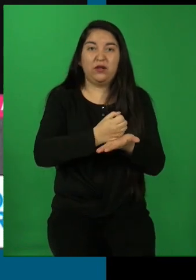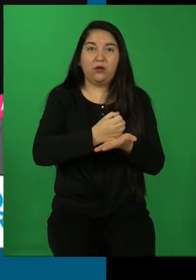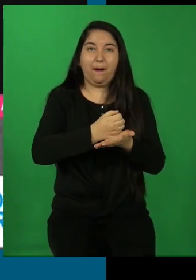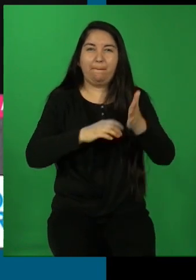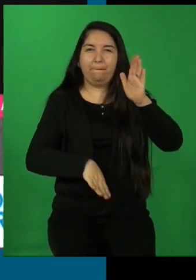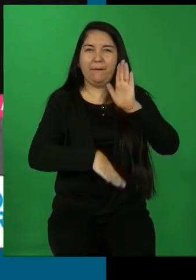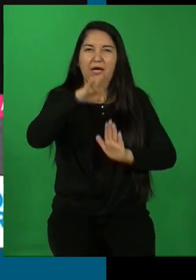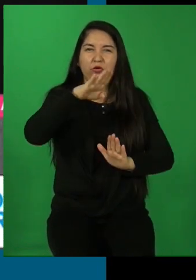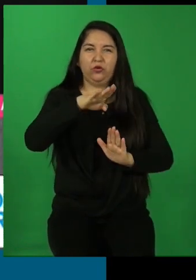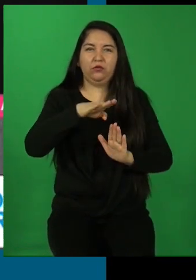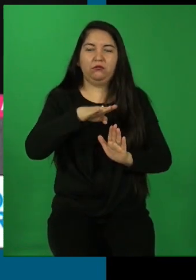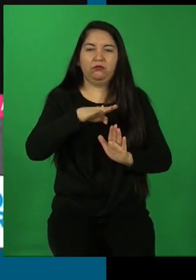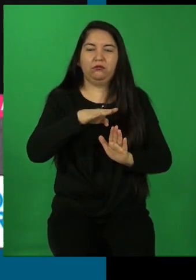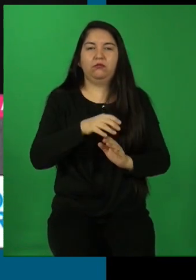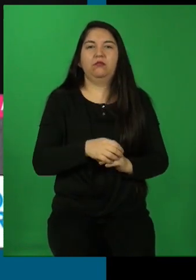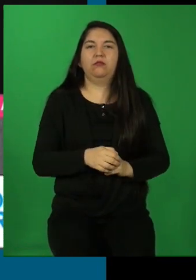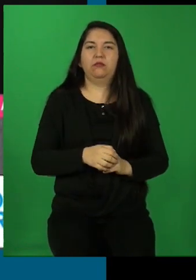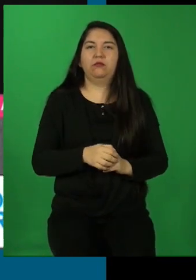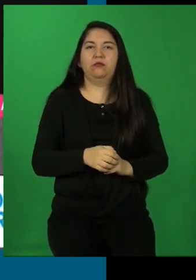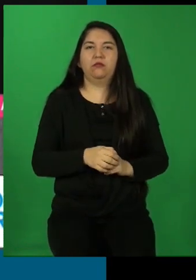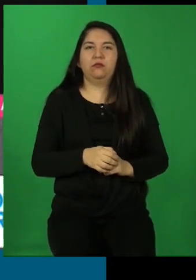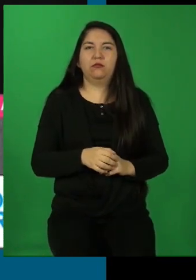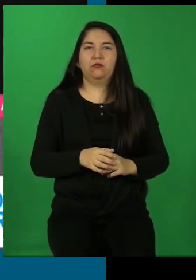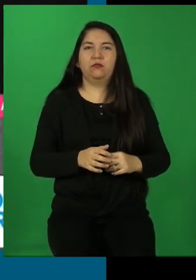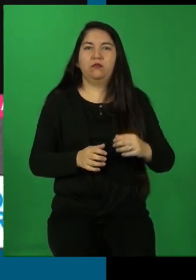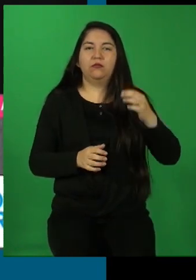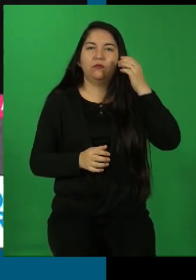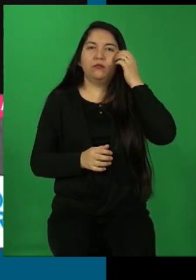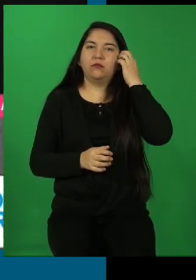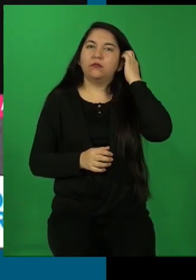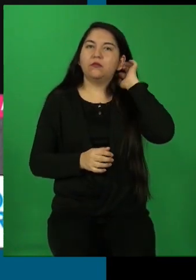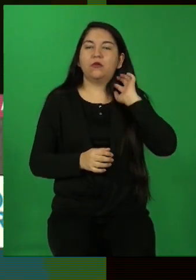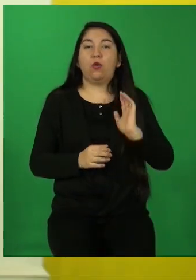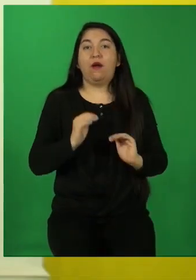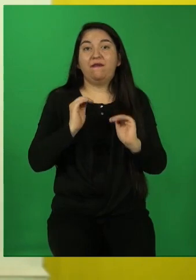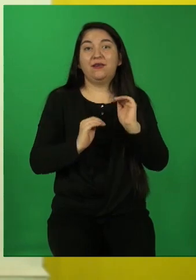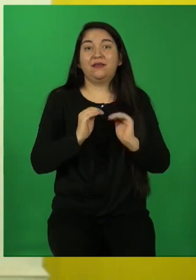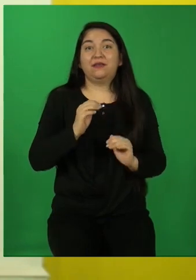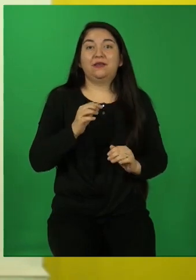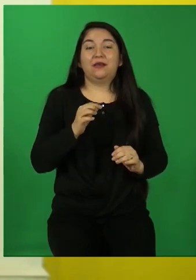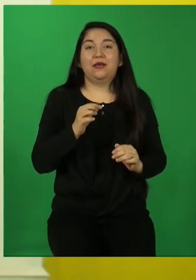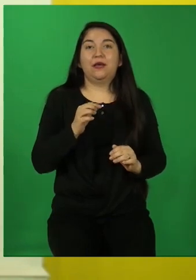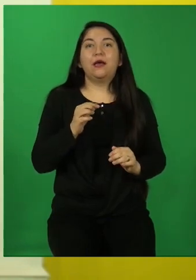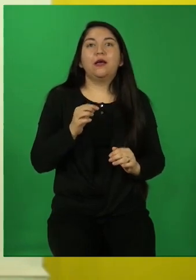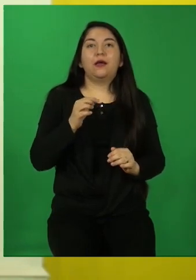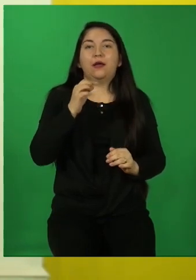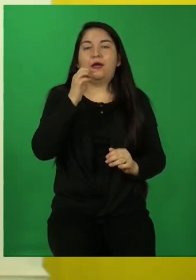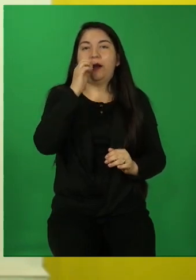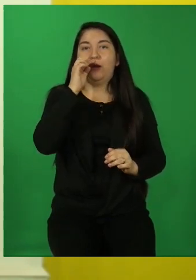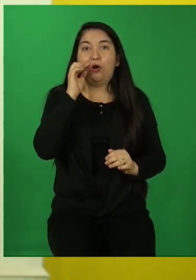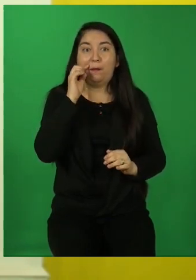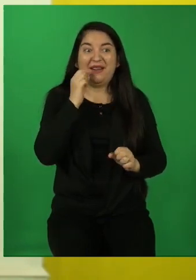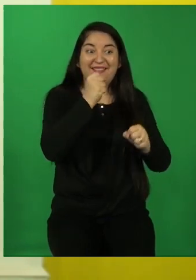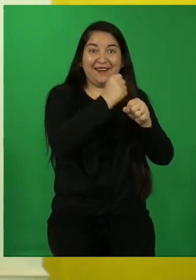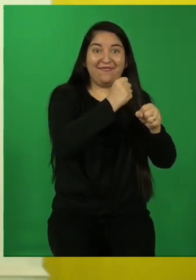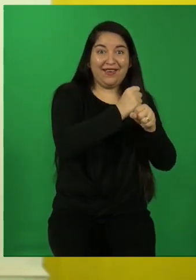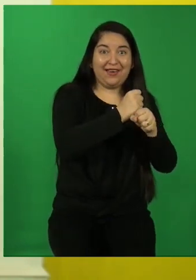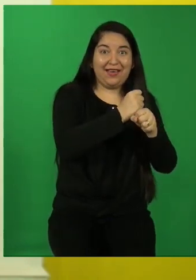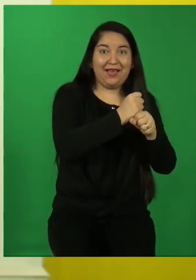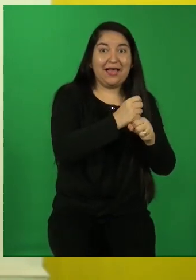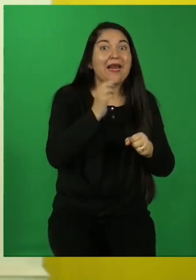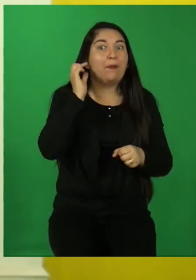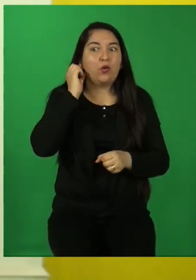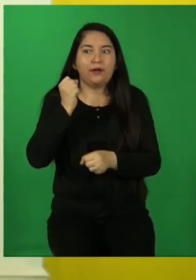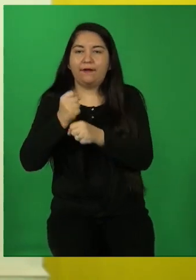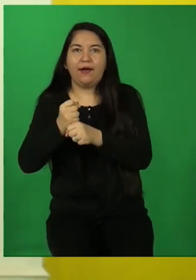En igual rol, hay ocasiones que el hombre, haciendo la misma pega que la mujer, gana